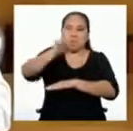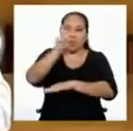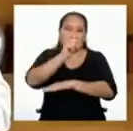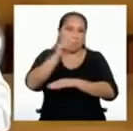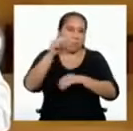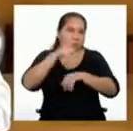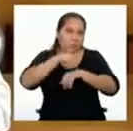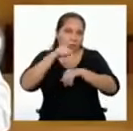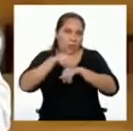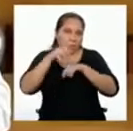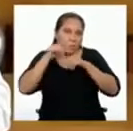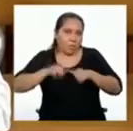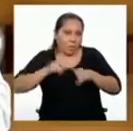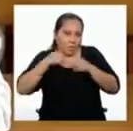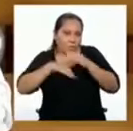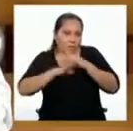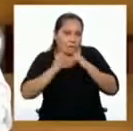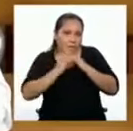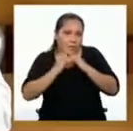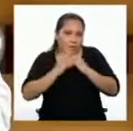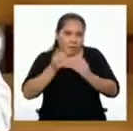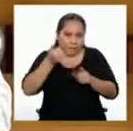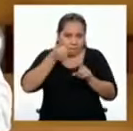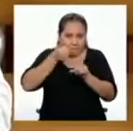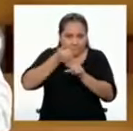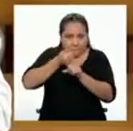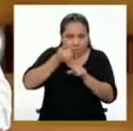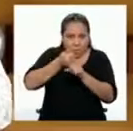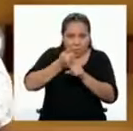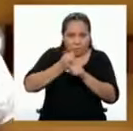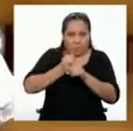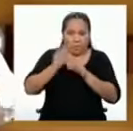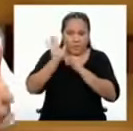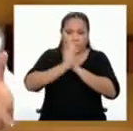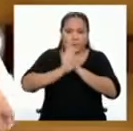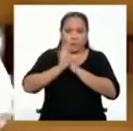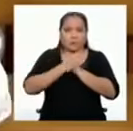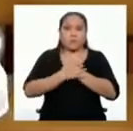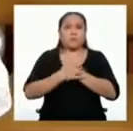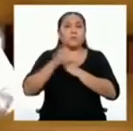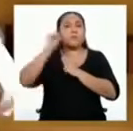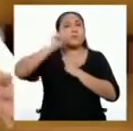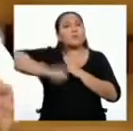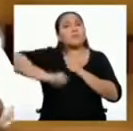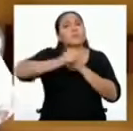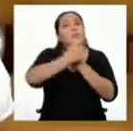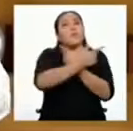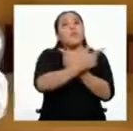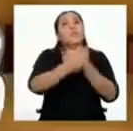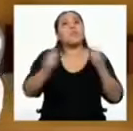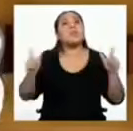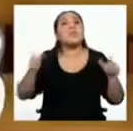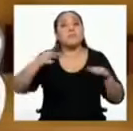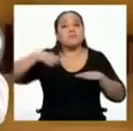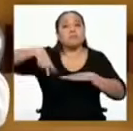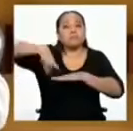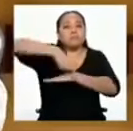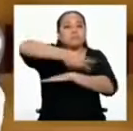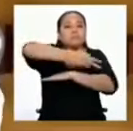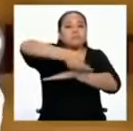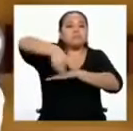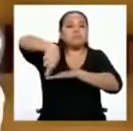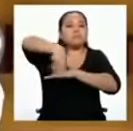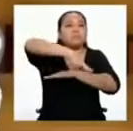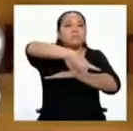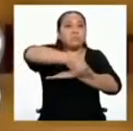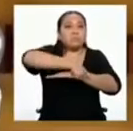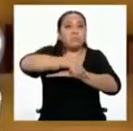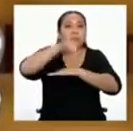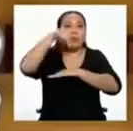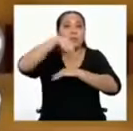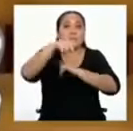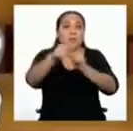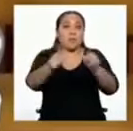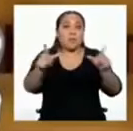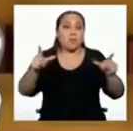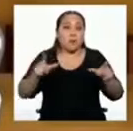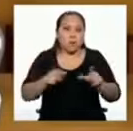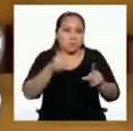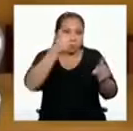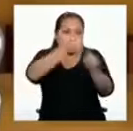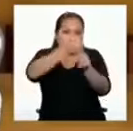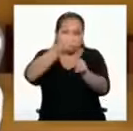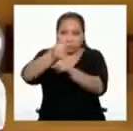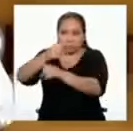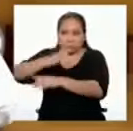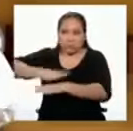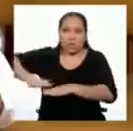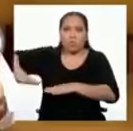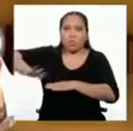cuarentena por nuestra propia seguridad, claro. Somos libres de recorrerlo porque el espacio común nos pertenece.